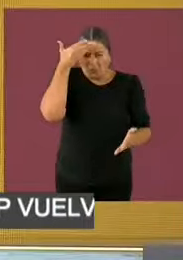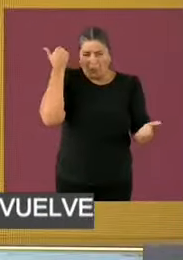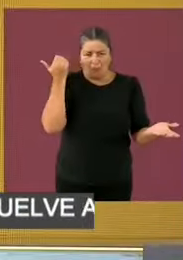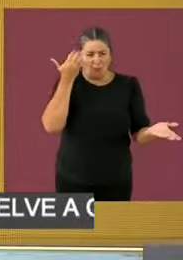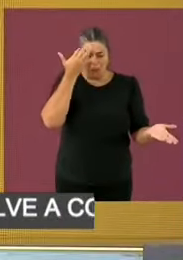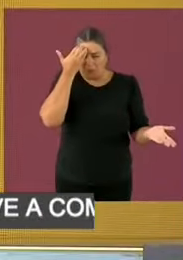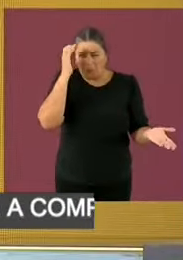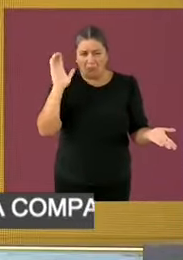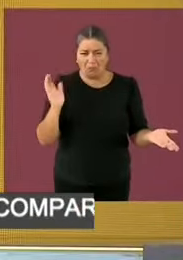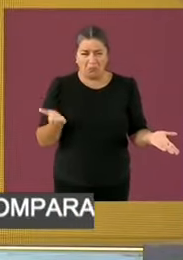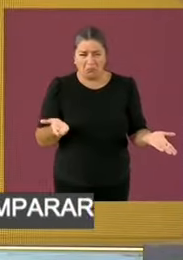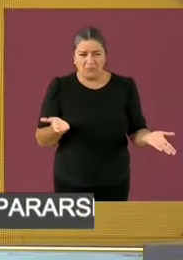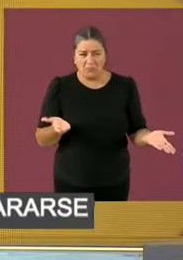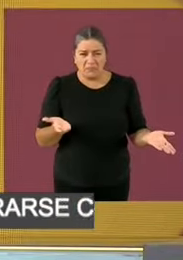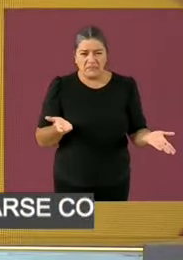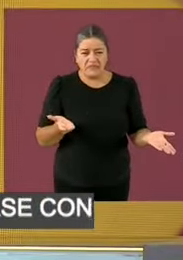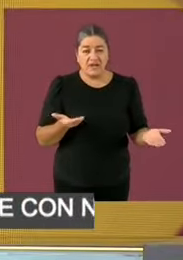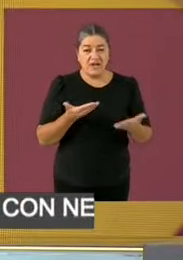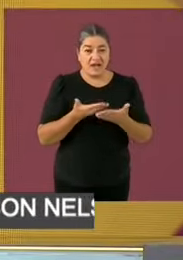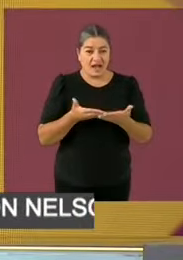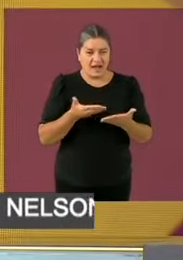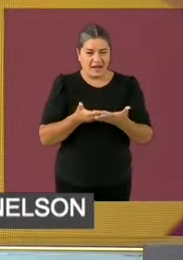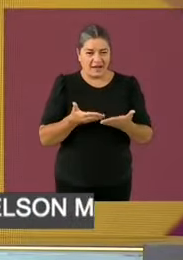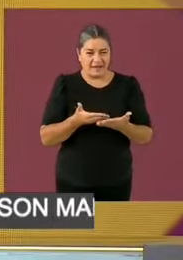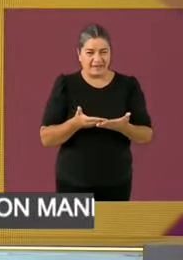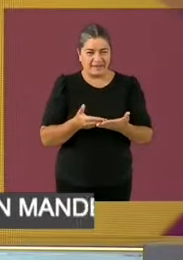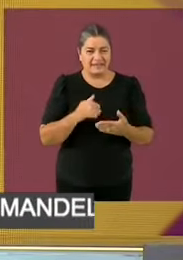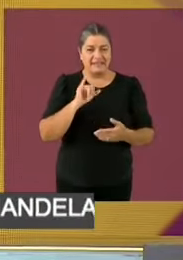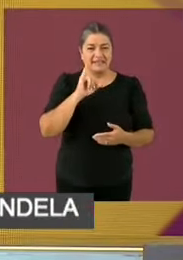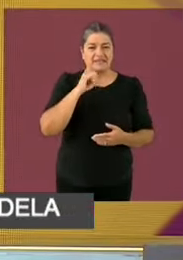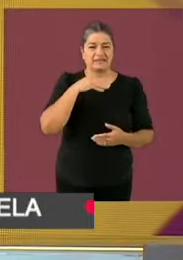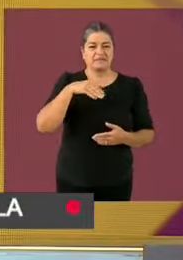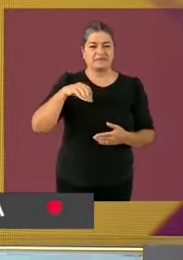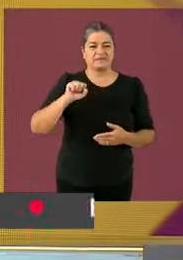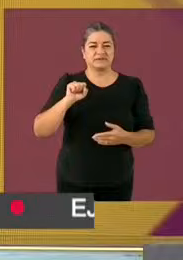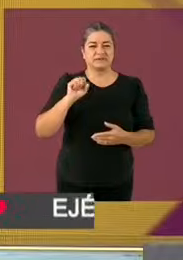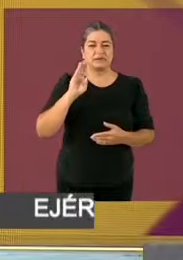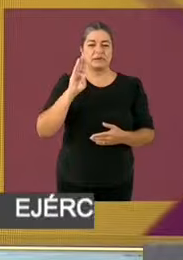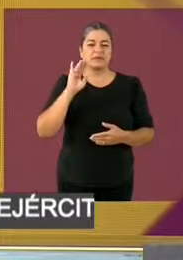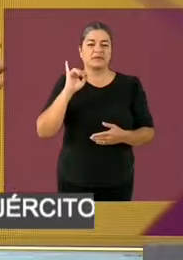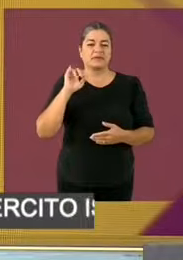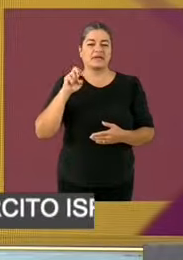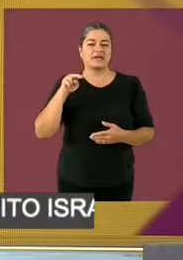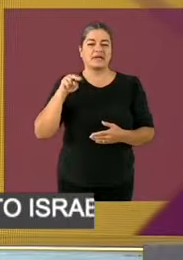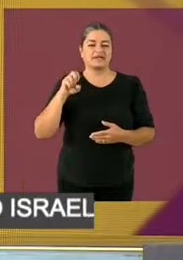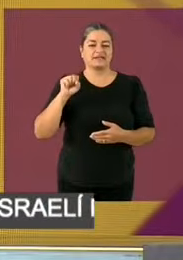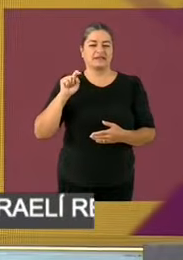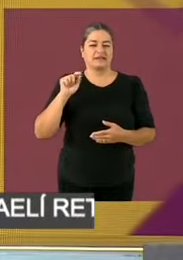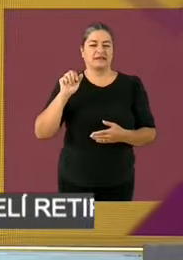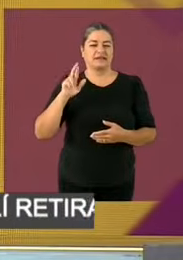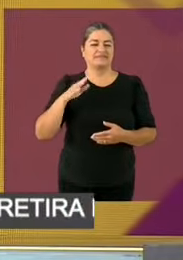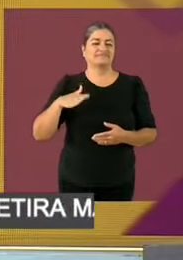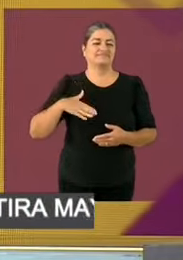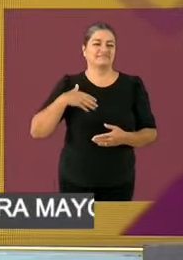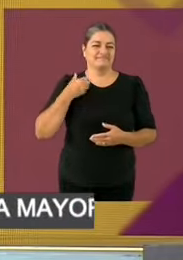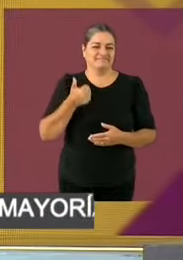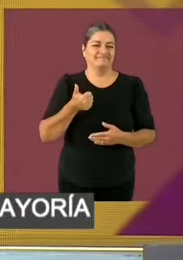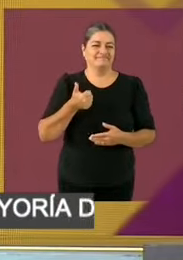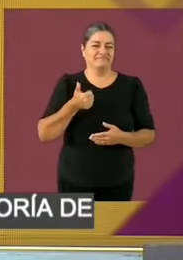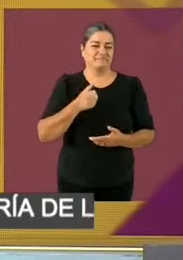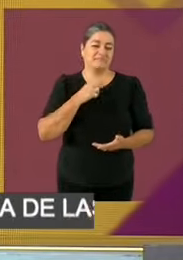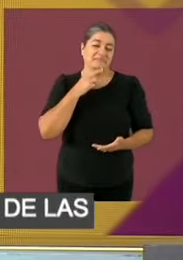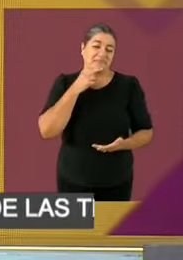que es el IMSS y el INSTAR, y ya mostré la gráfica, de que tiene mucho mayor satisfacción que el anterior seguro popular.